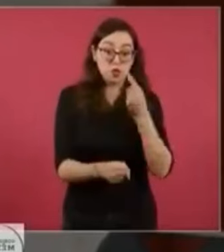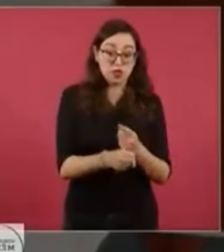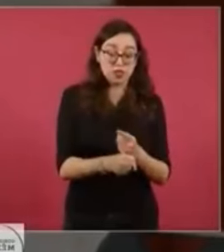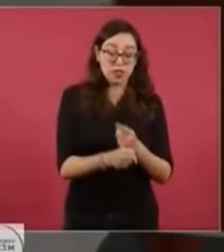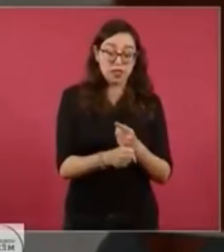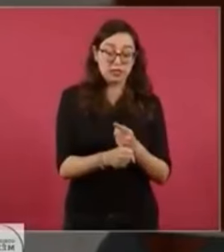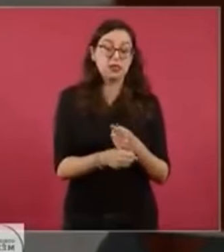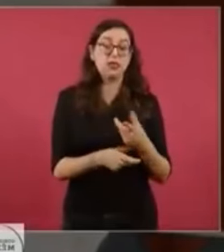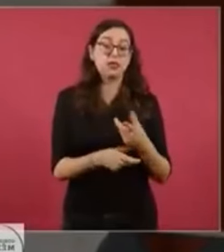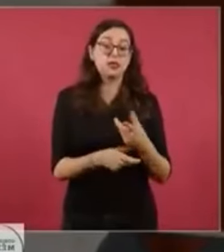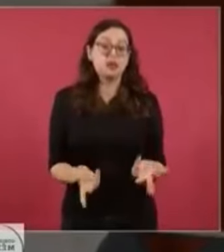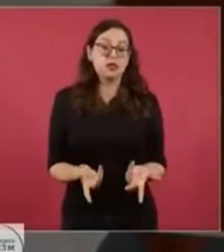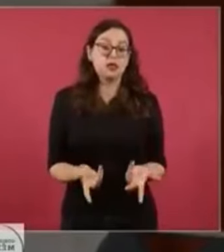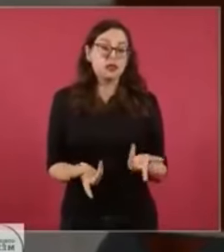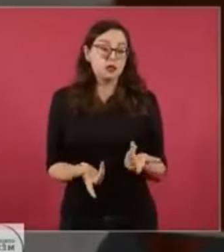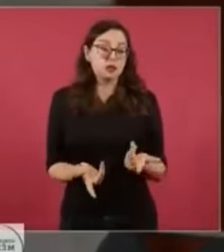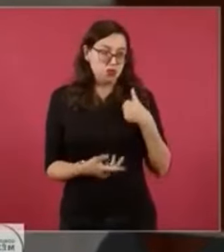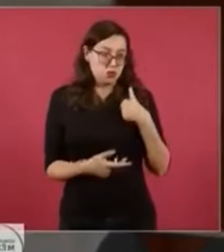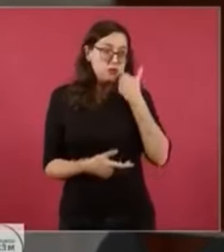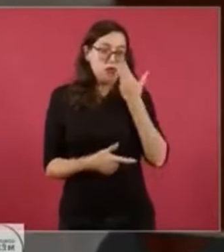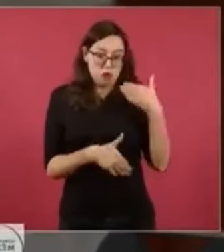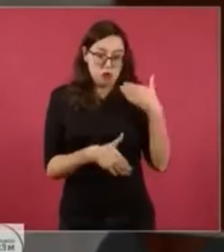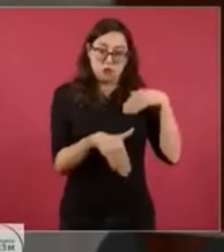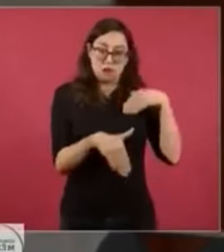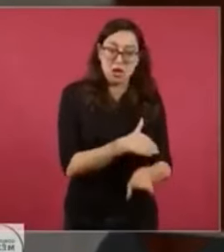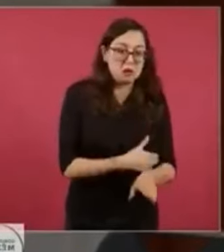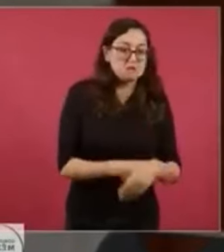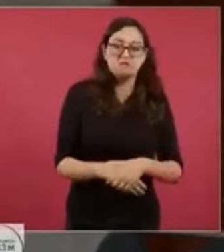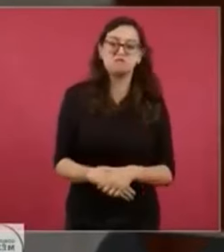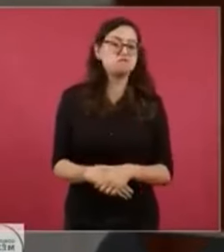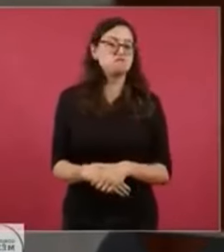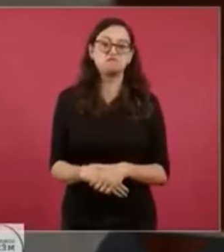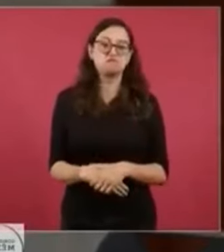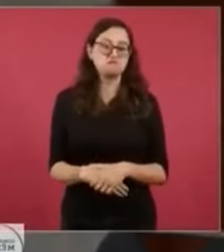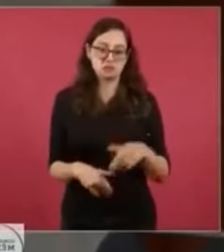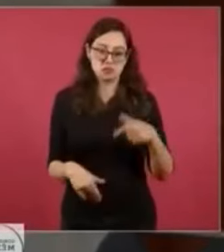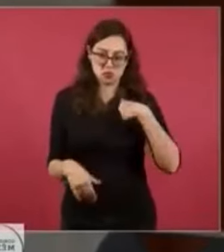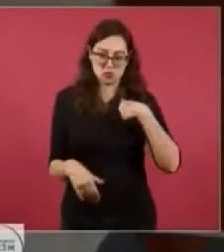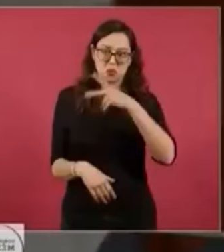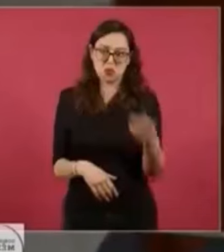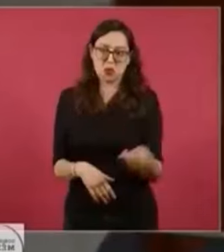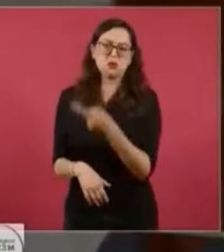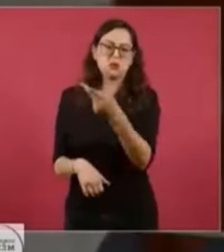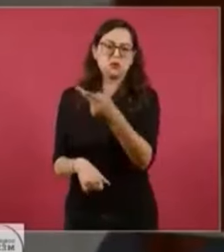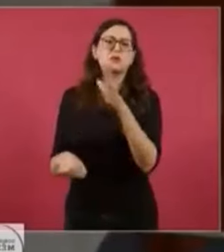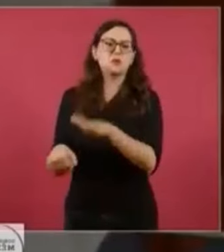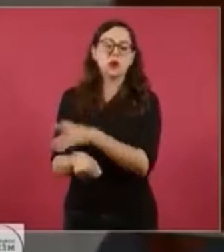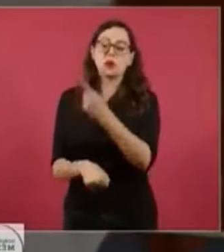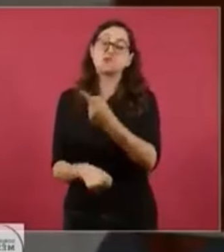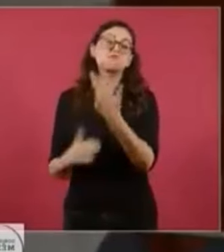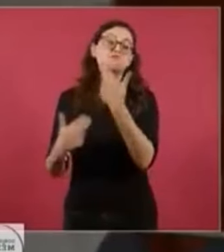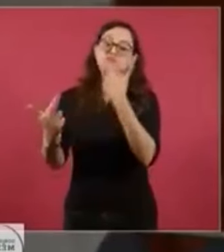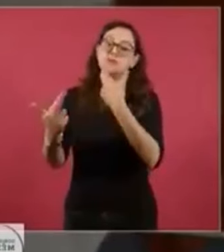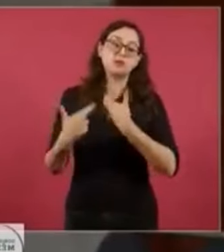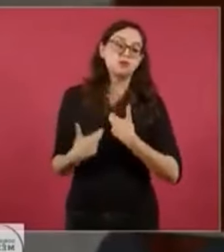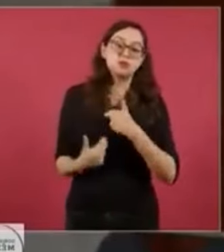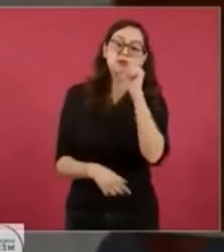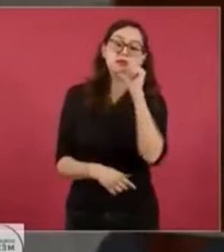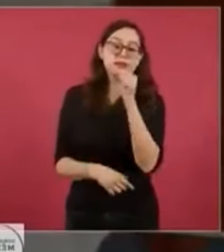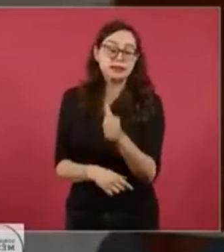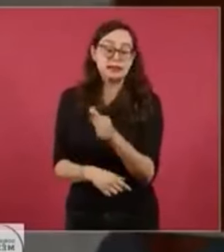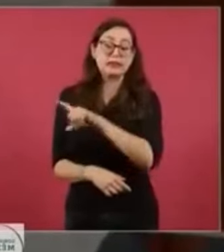allá afuera y cuando pregunté por qué, bueno, primero no dan respuesta, en segunda me dijeron, es que fue por